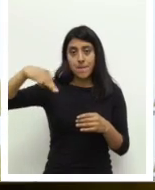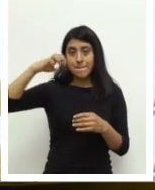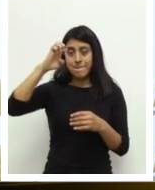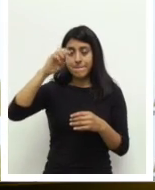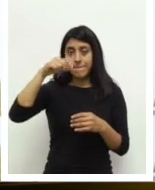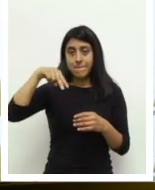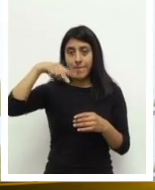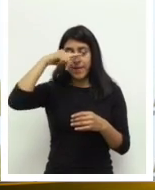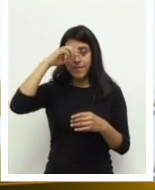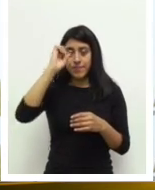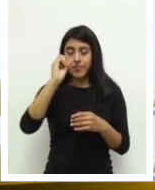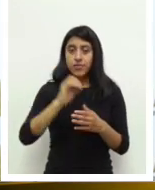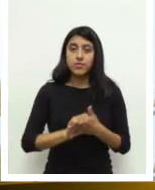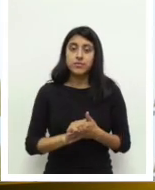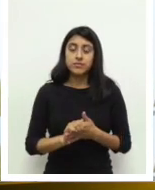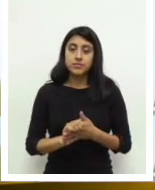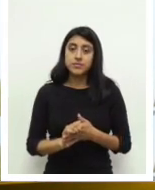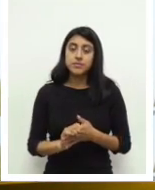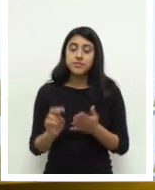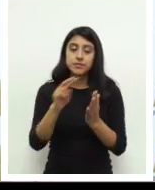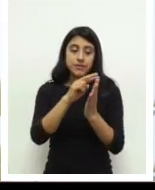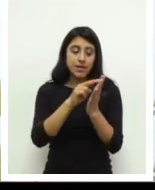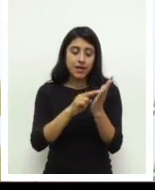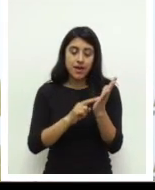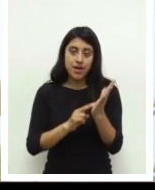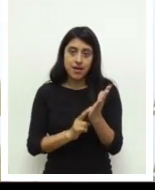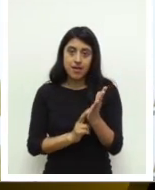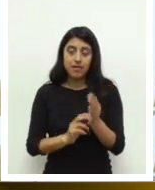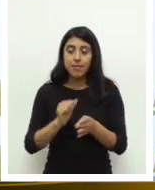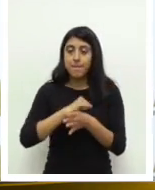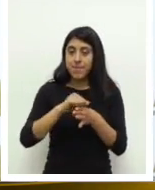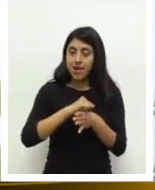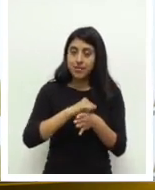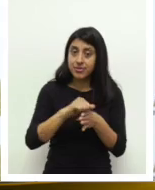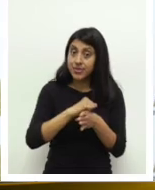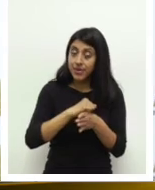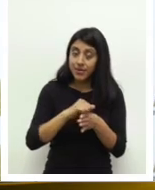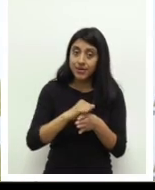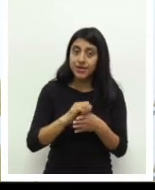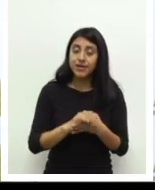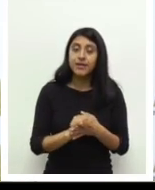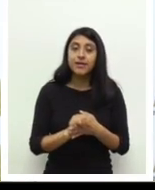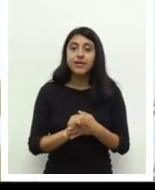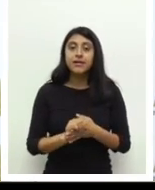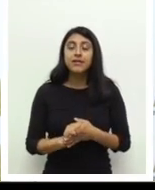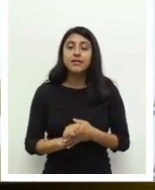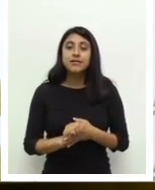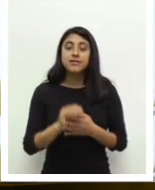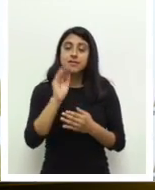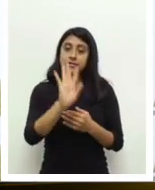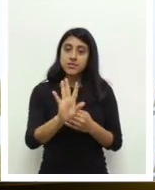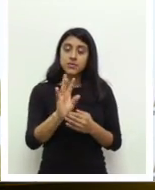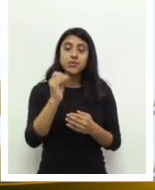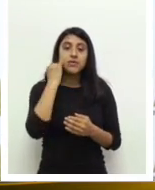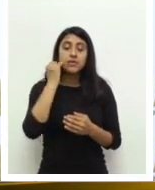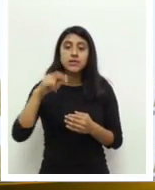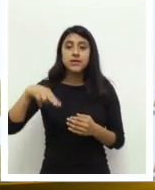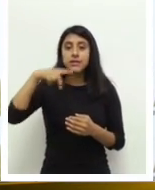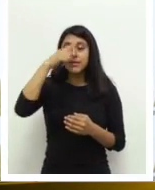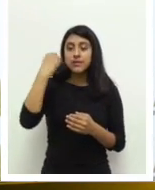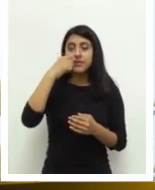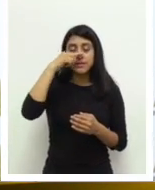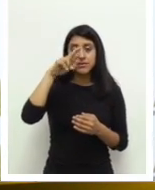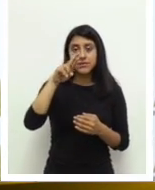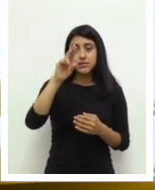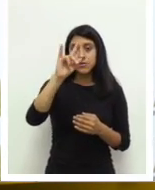en universidades, ni en ningún lugar, pero le dedican horas a leer acerca de su instrumento, le dedican horas a su instrumento. Y algo